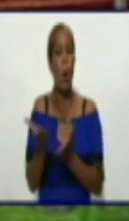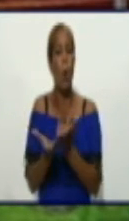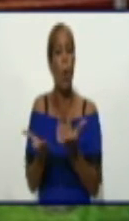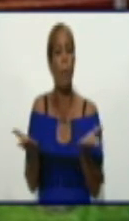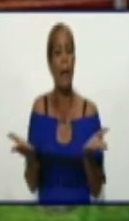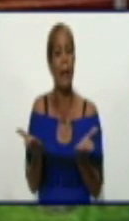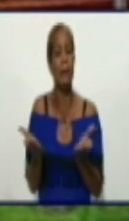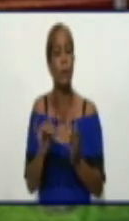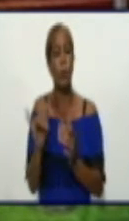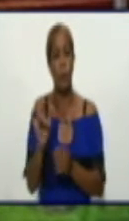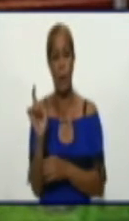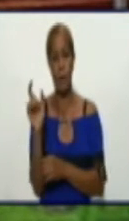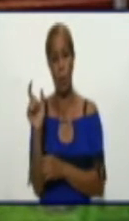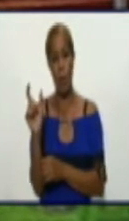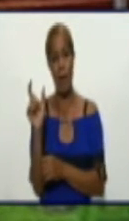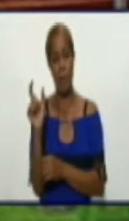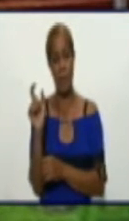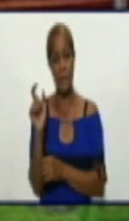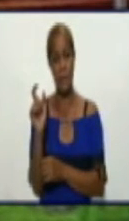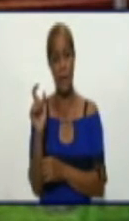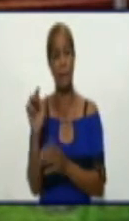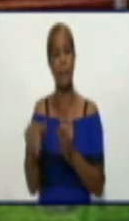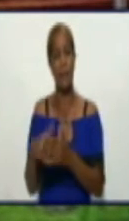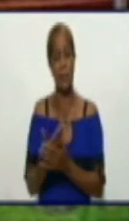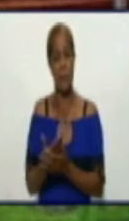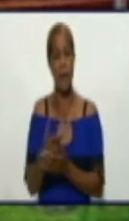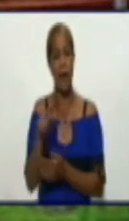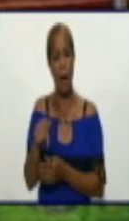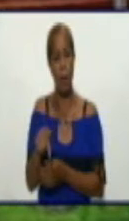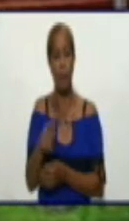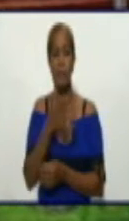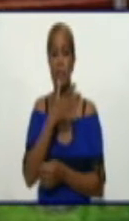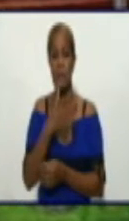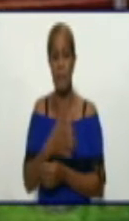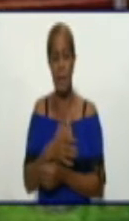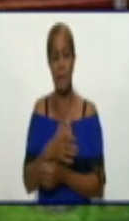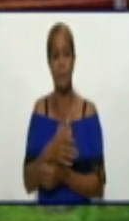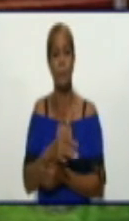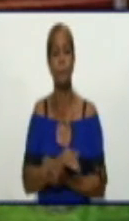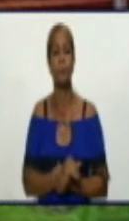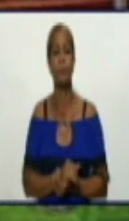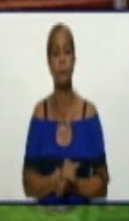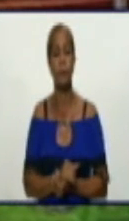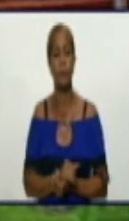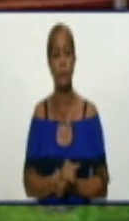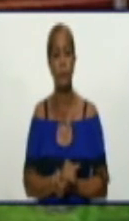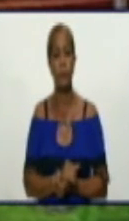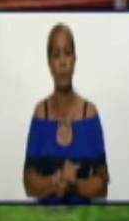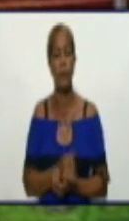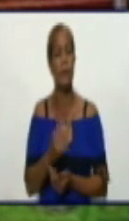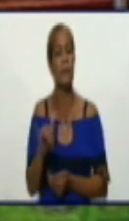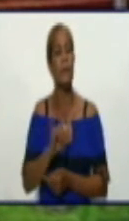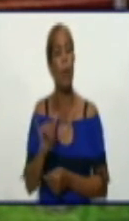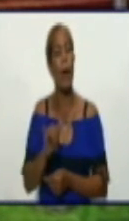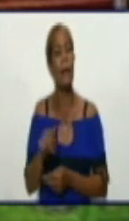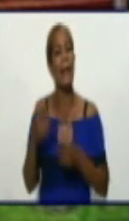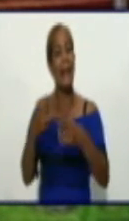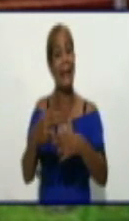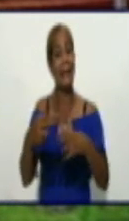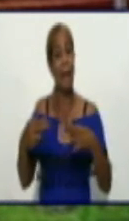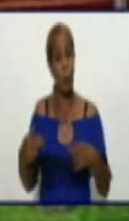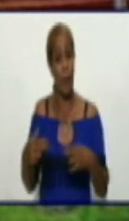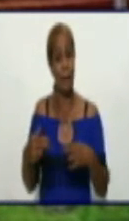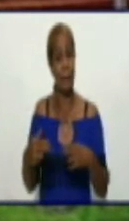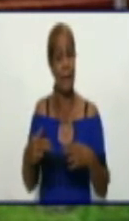Y me llamó poderosamente la atención, por ejemplo, la terminal intermunicipal de Bartolomé Mazó, el restaurante turquino